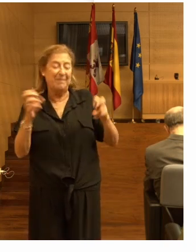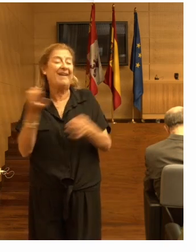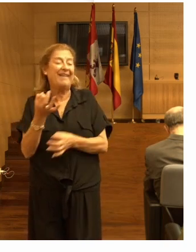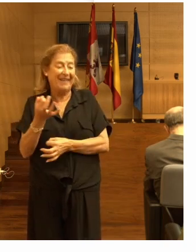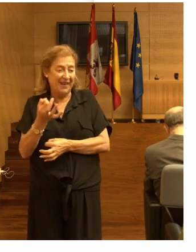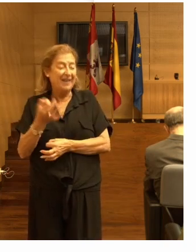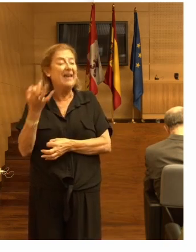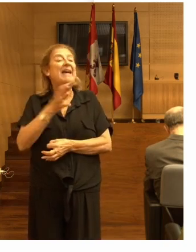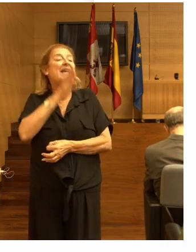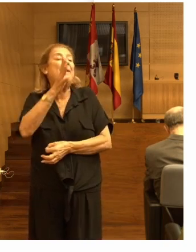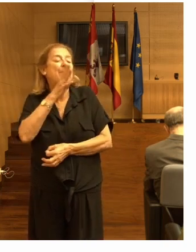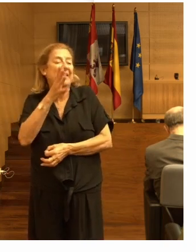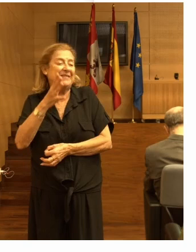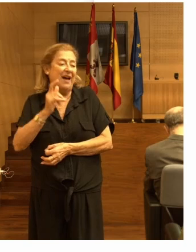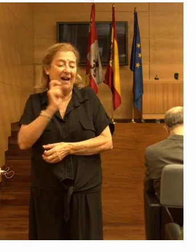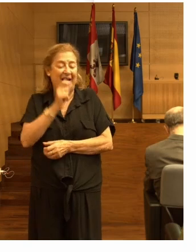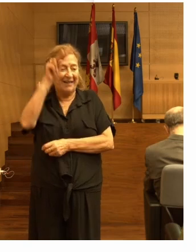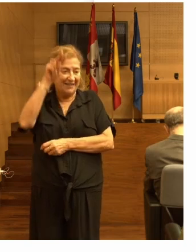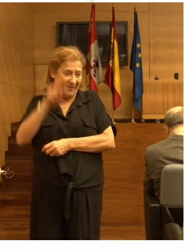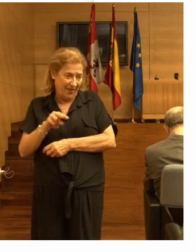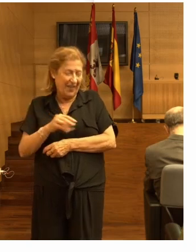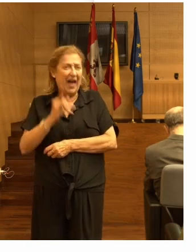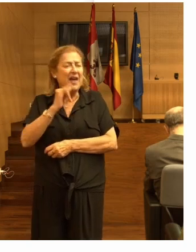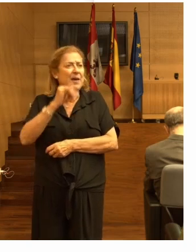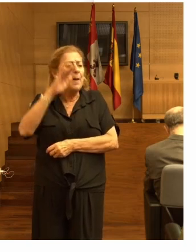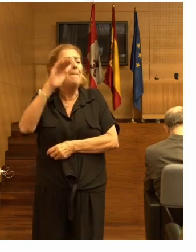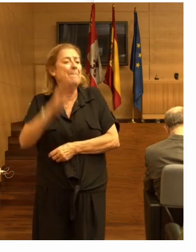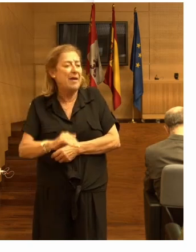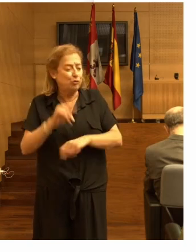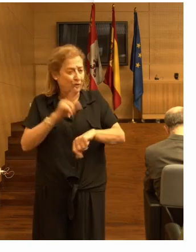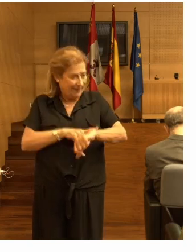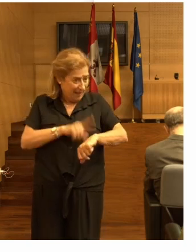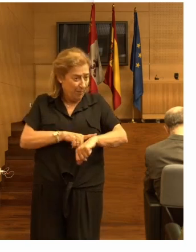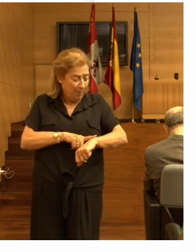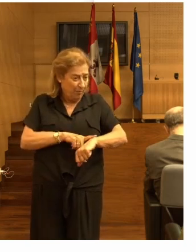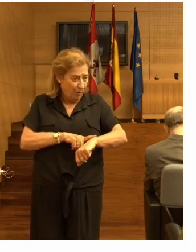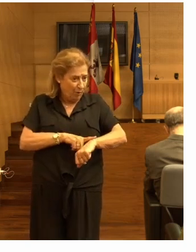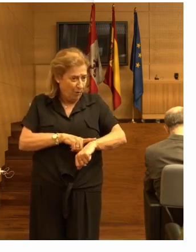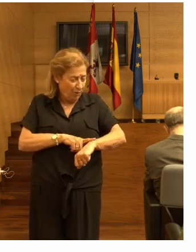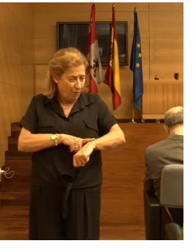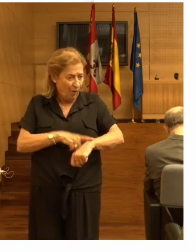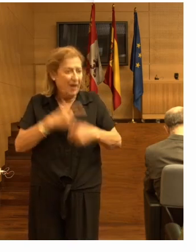¿qué pasa en las residencias? Hay mucho menos tiempo, ¿no? Entonces,